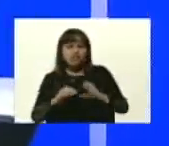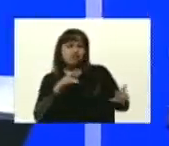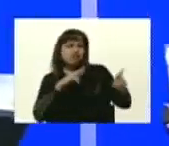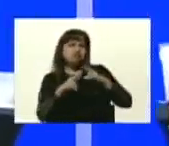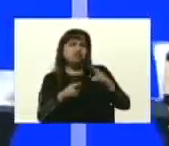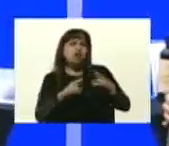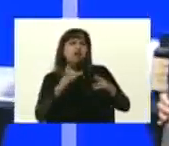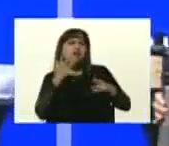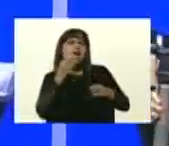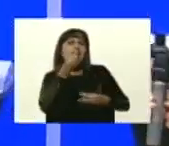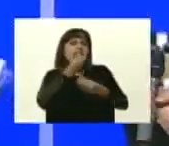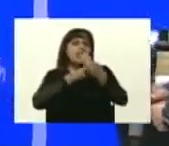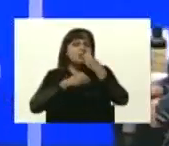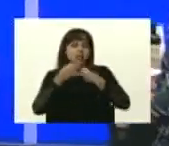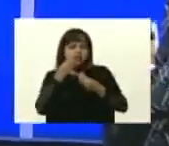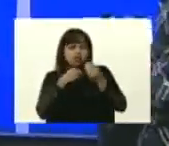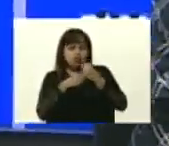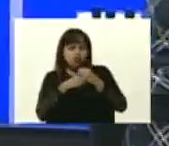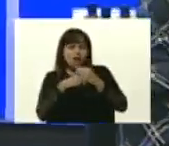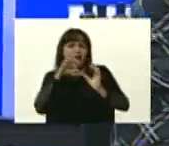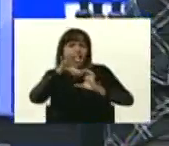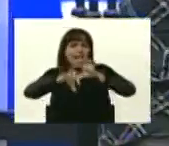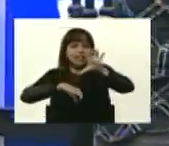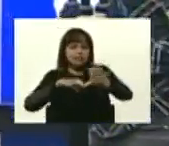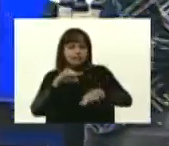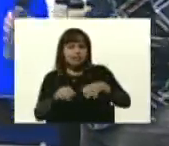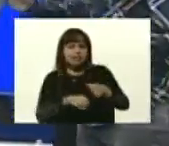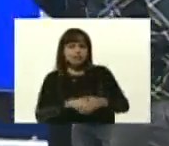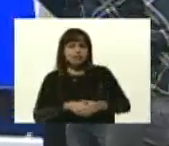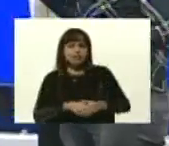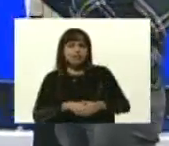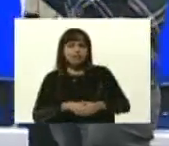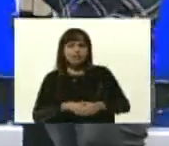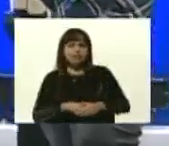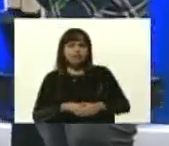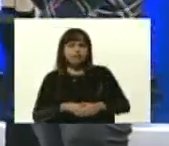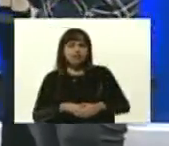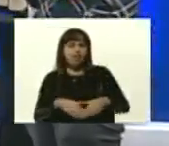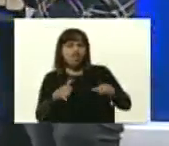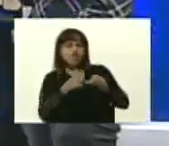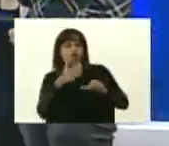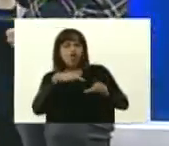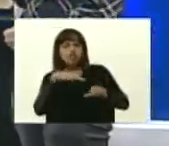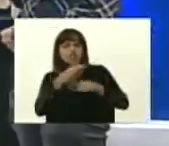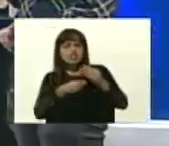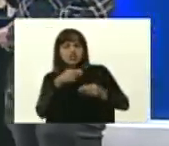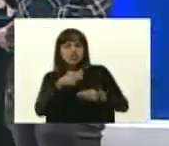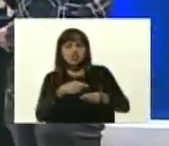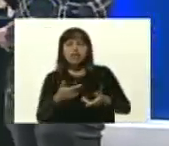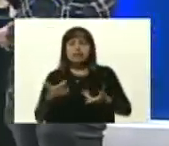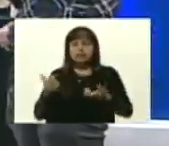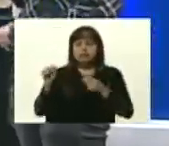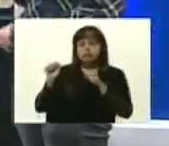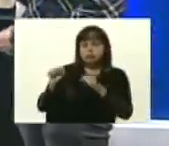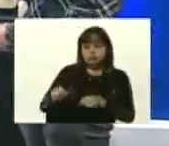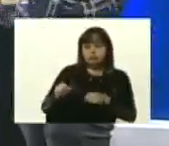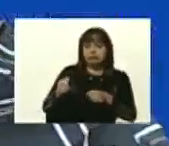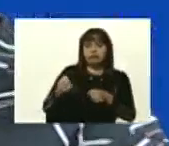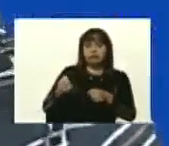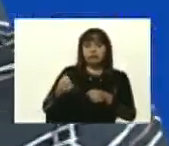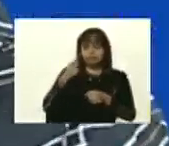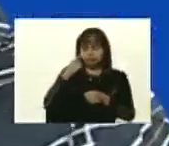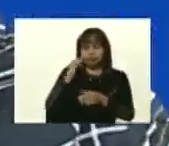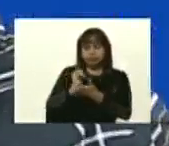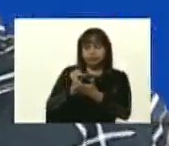con la alimentación animal. ¿De dónde ustedes hicieron esta bomba, este componente? En efecto, fíjese,